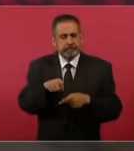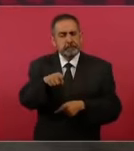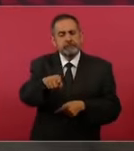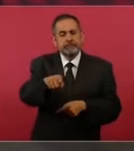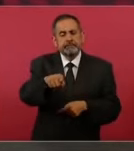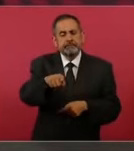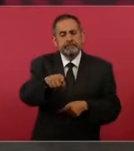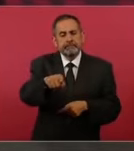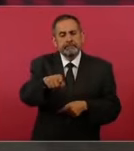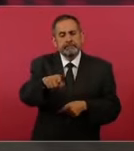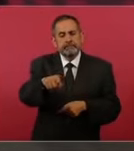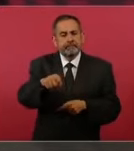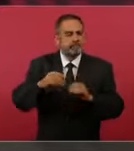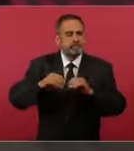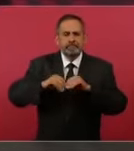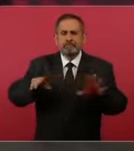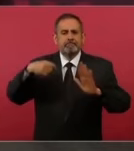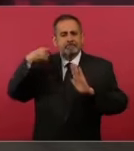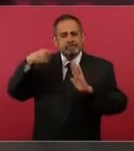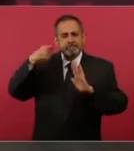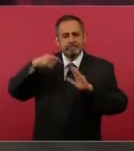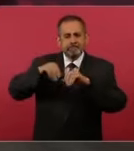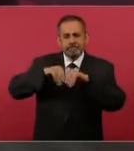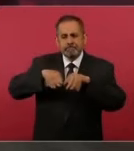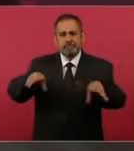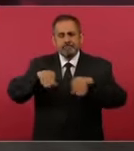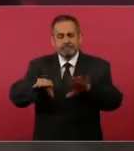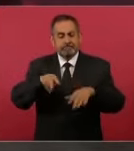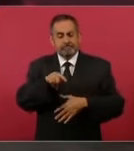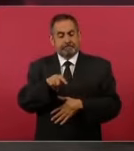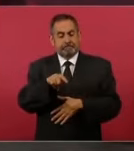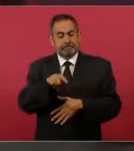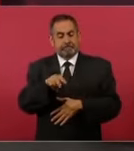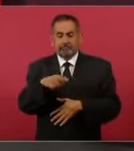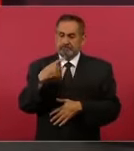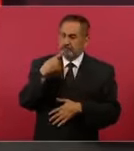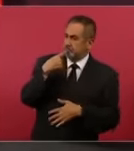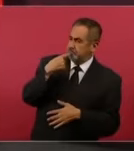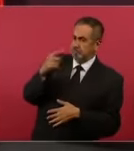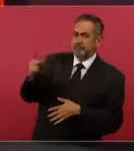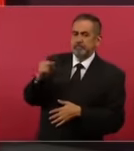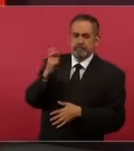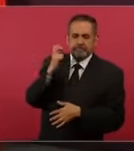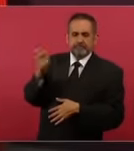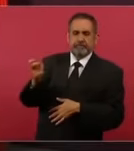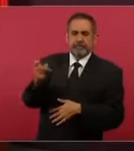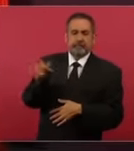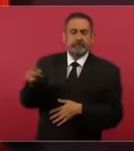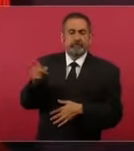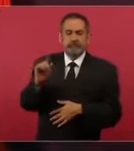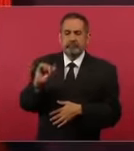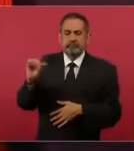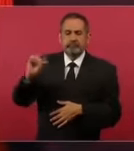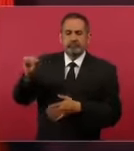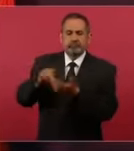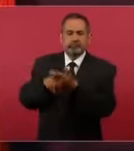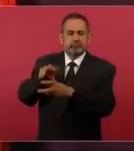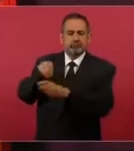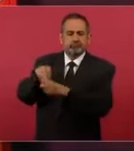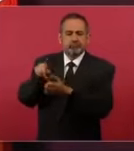unos videos en donde se acusa a funcionarios